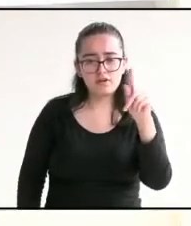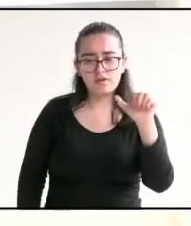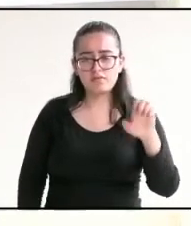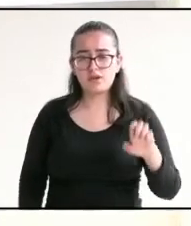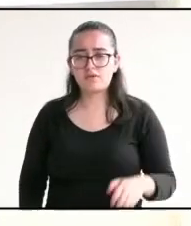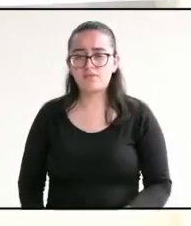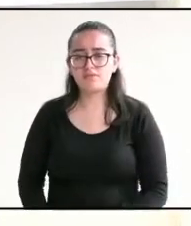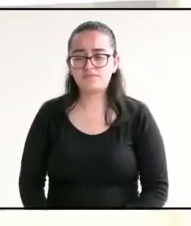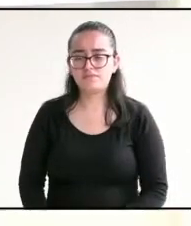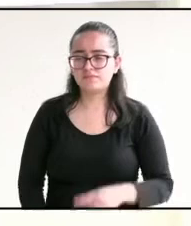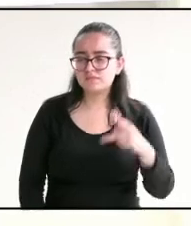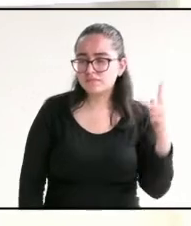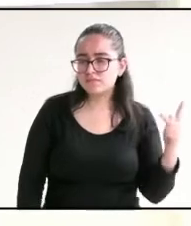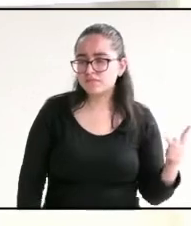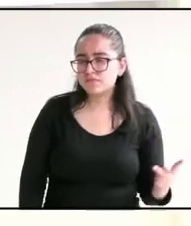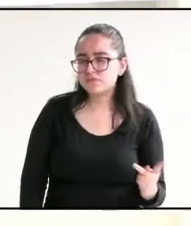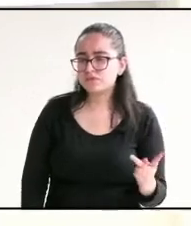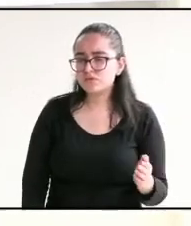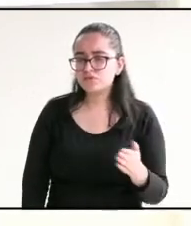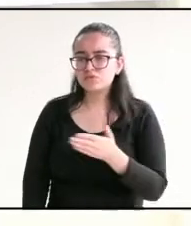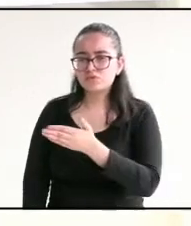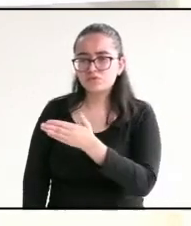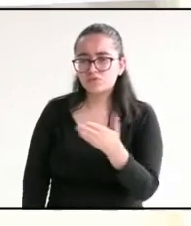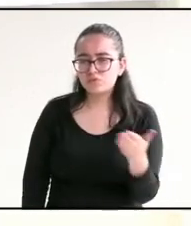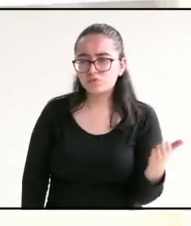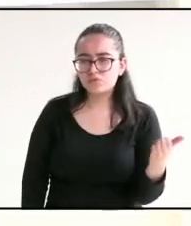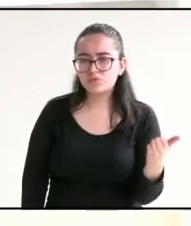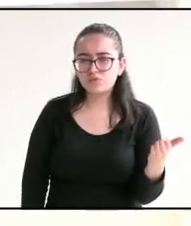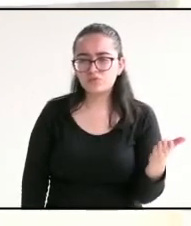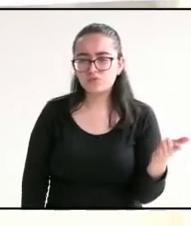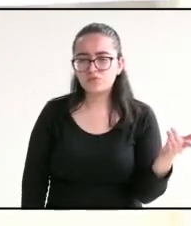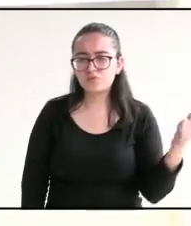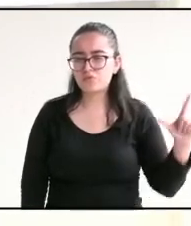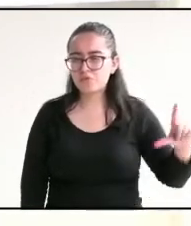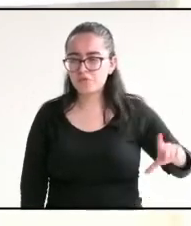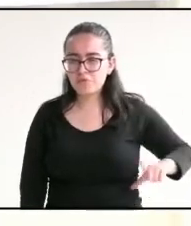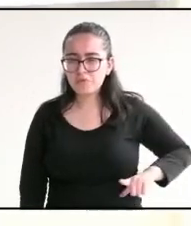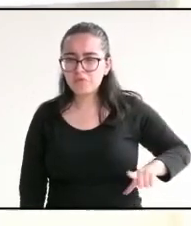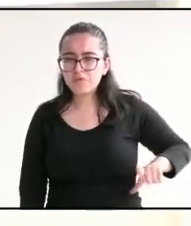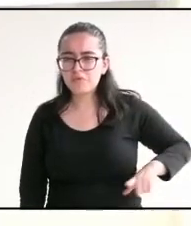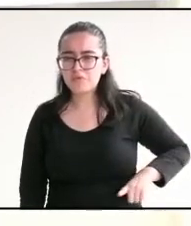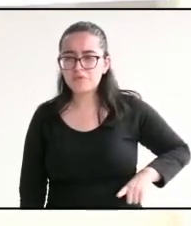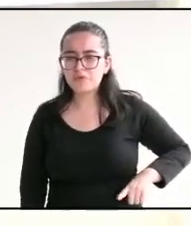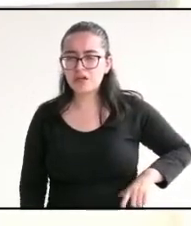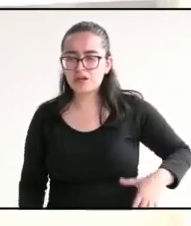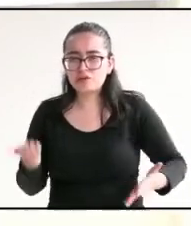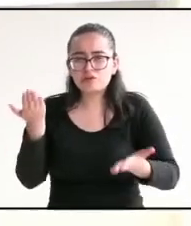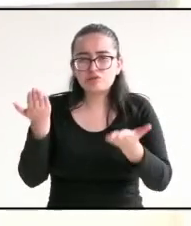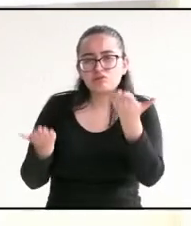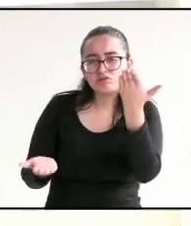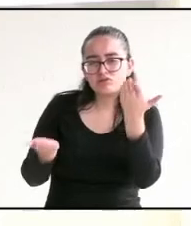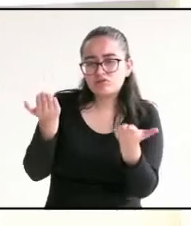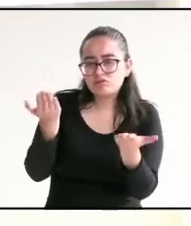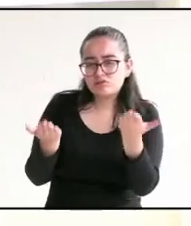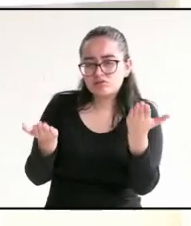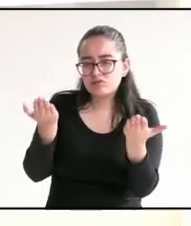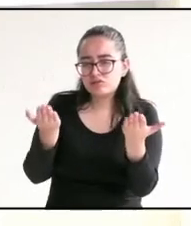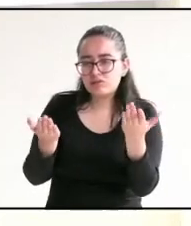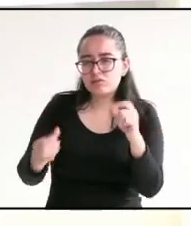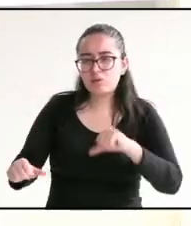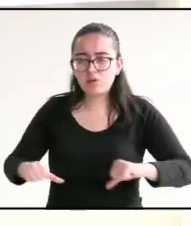Y la pregunta es, ¿qué medidas va a emprender su gobierno para generar un equilibrio entre las actividades